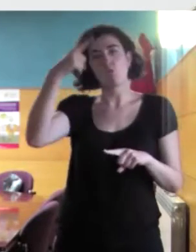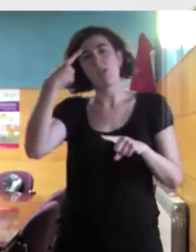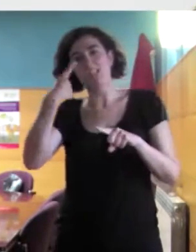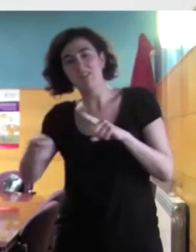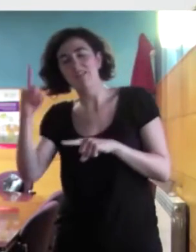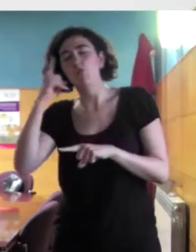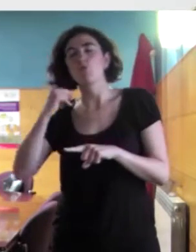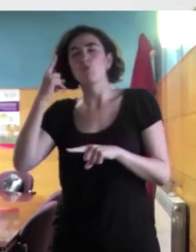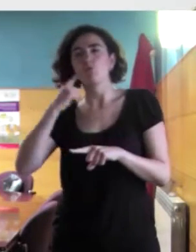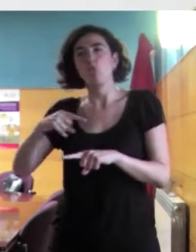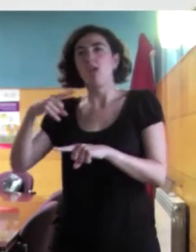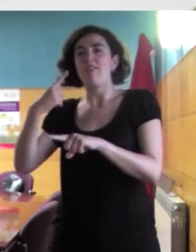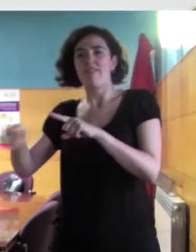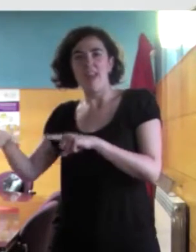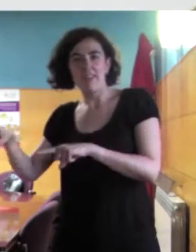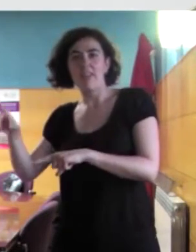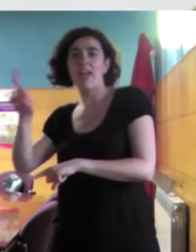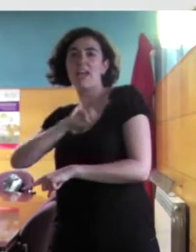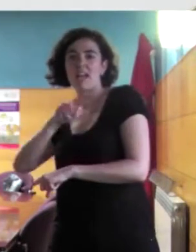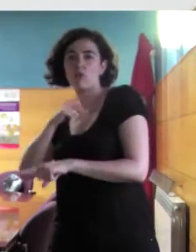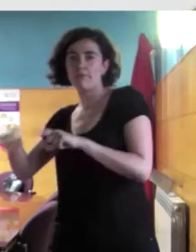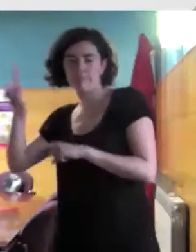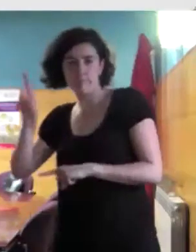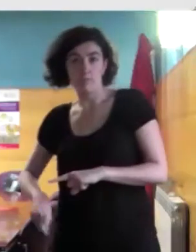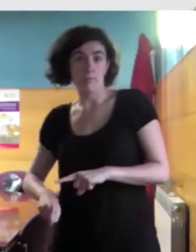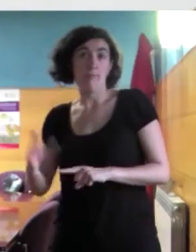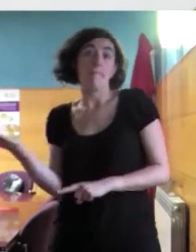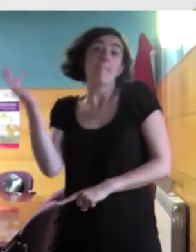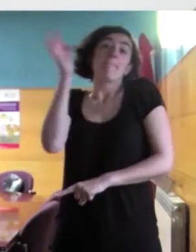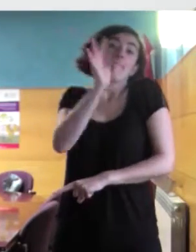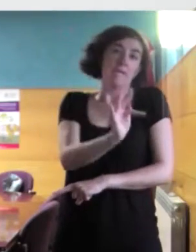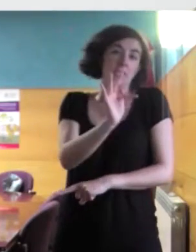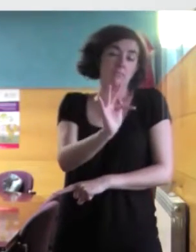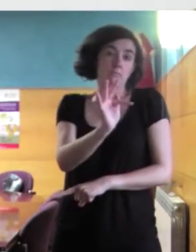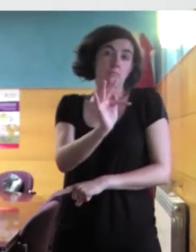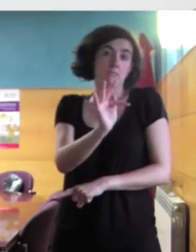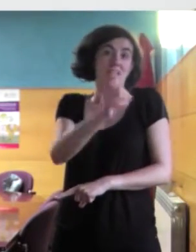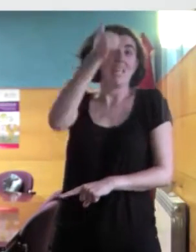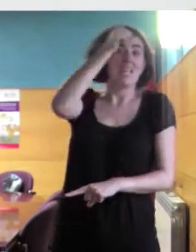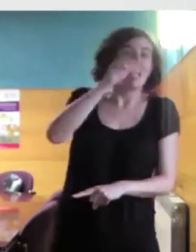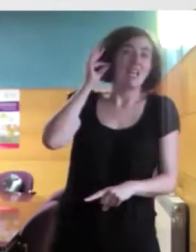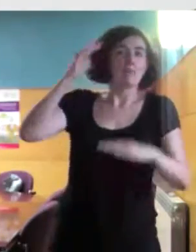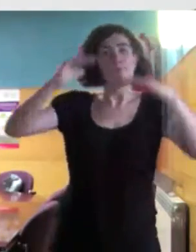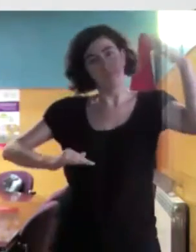costumbres y religión. También sumar a ello la desigualdad en género.